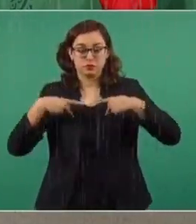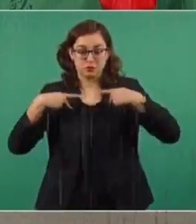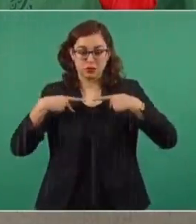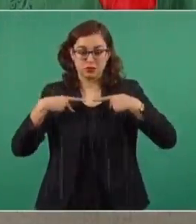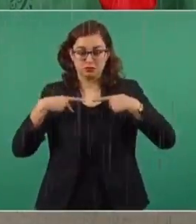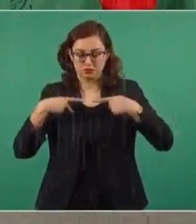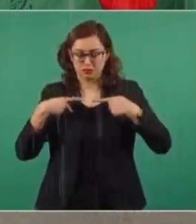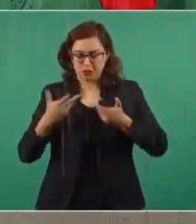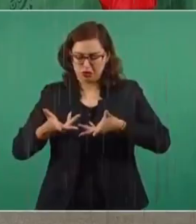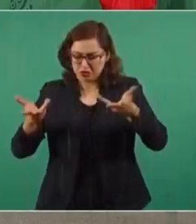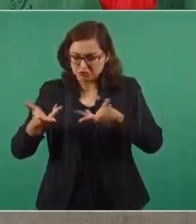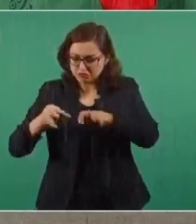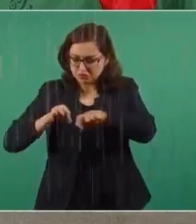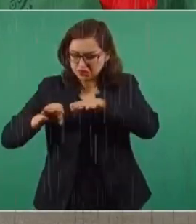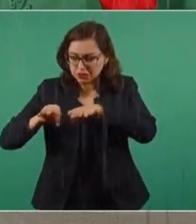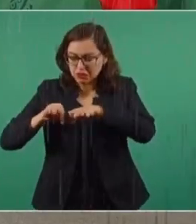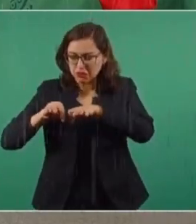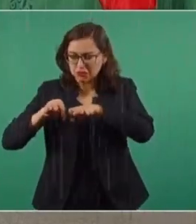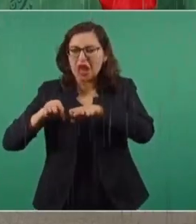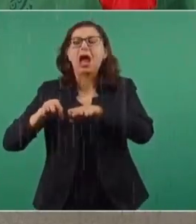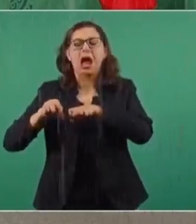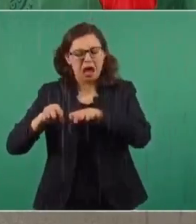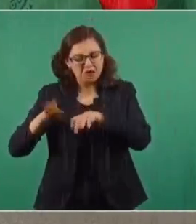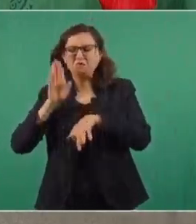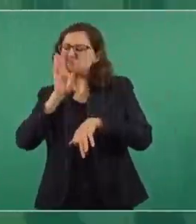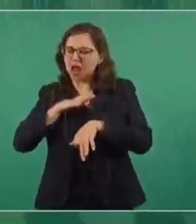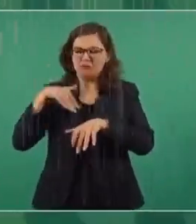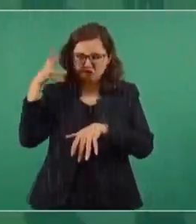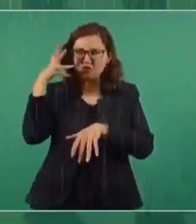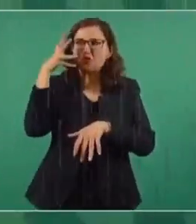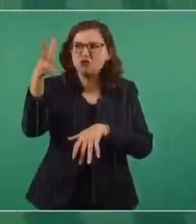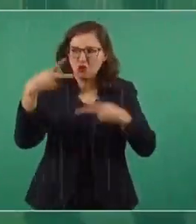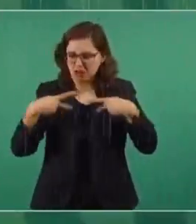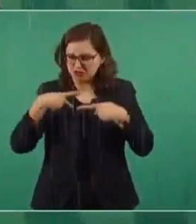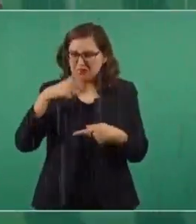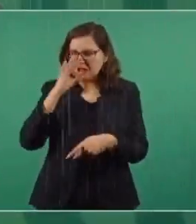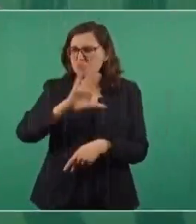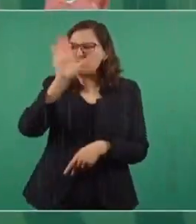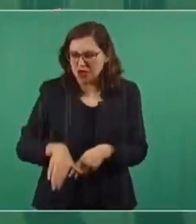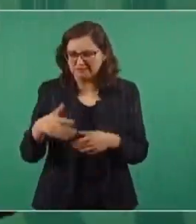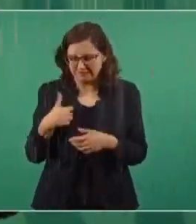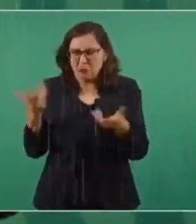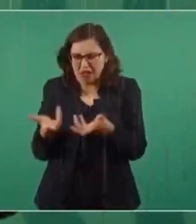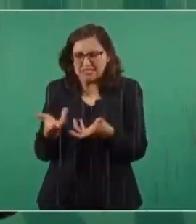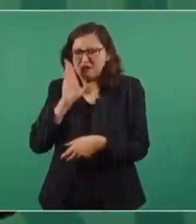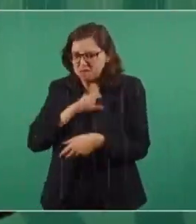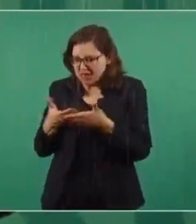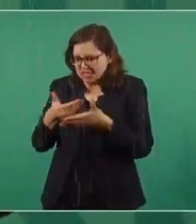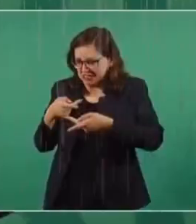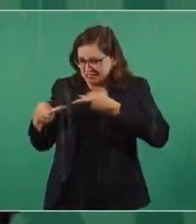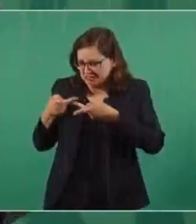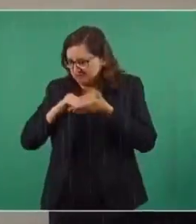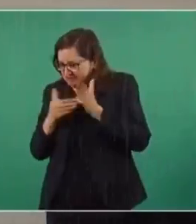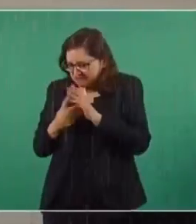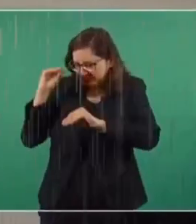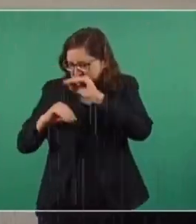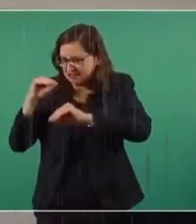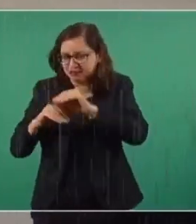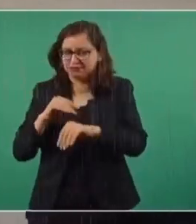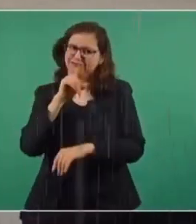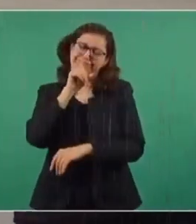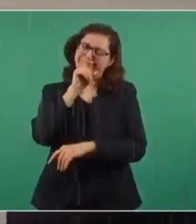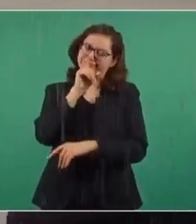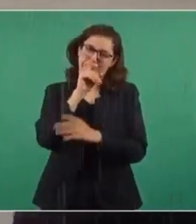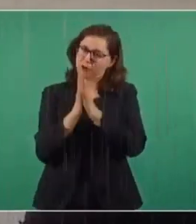sus actos van a ocasionar la pérdida de vidas. en estos casos hay premeditación y alevosía y